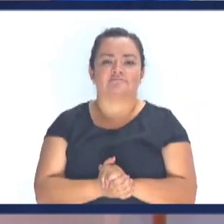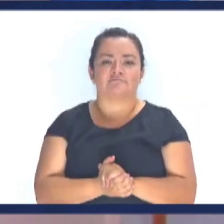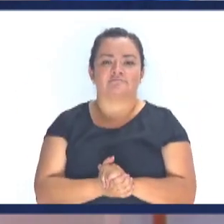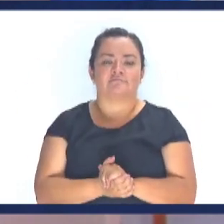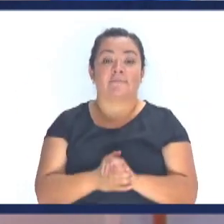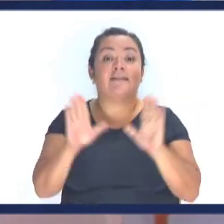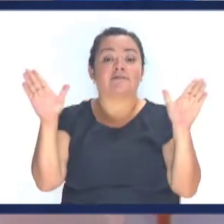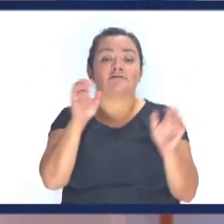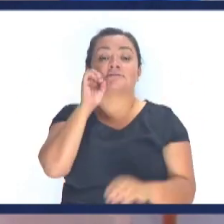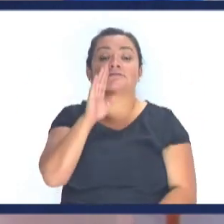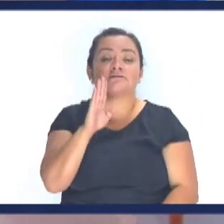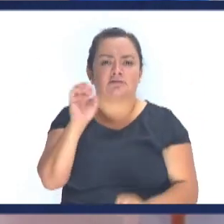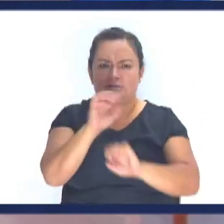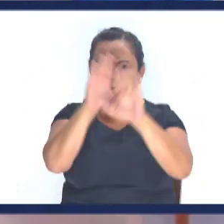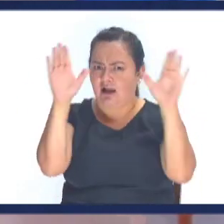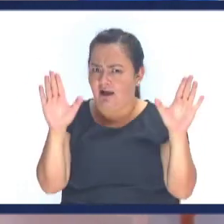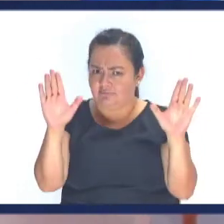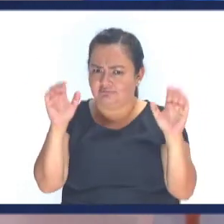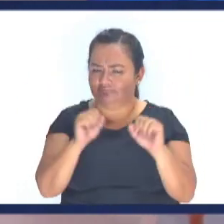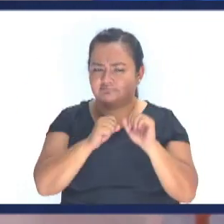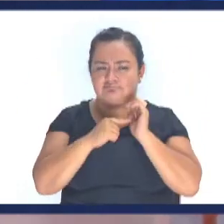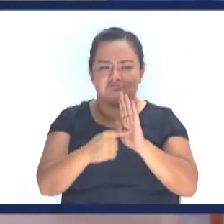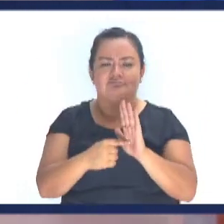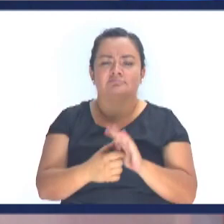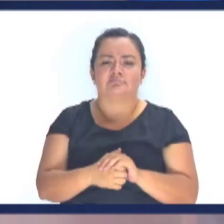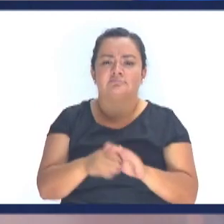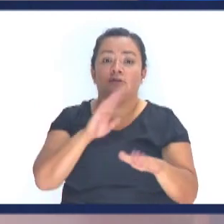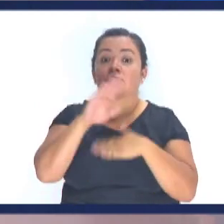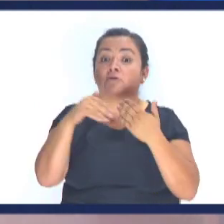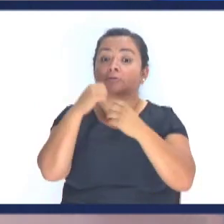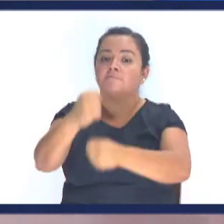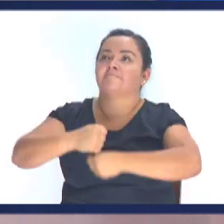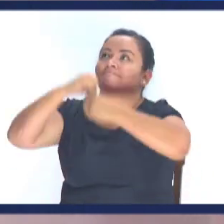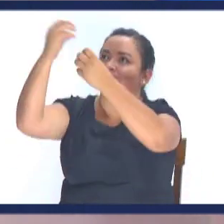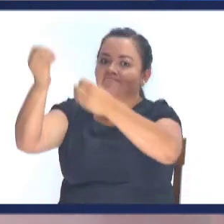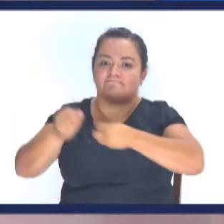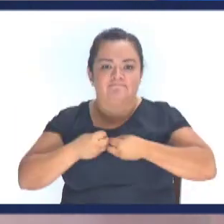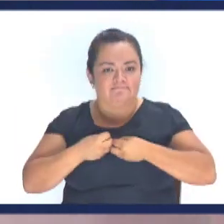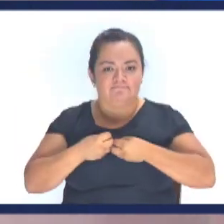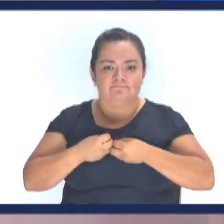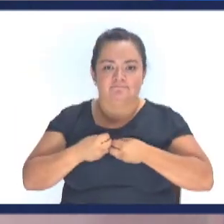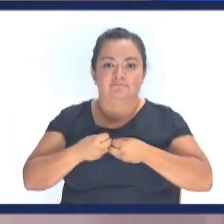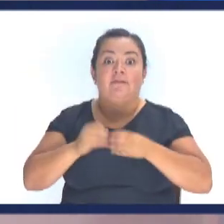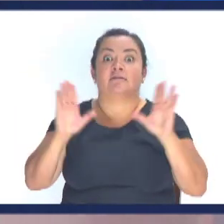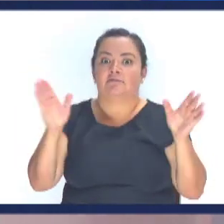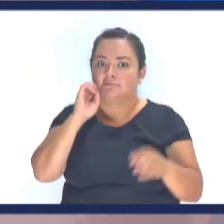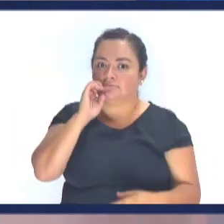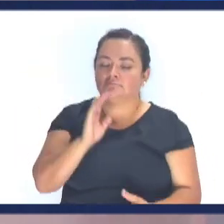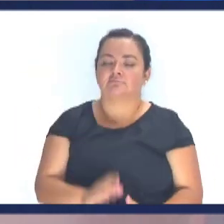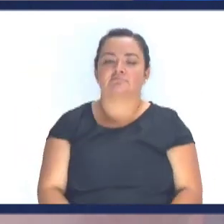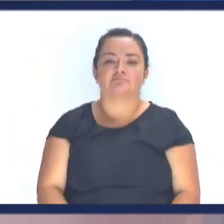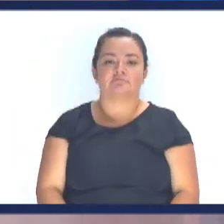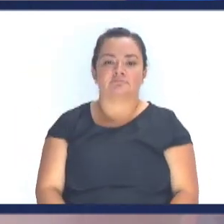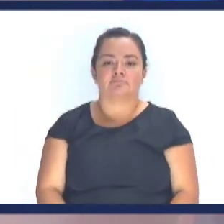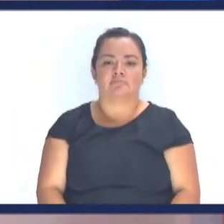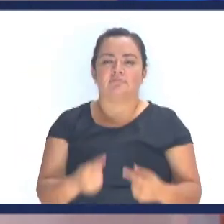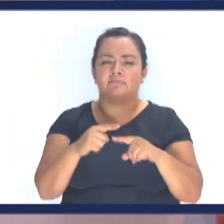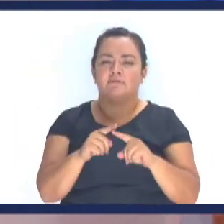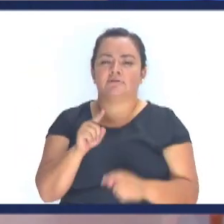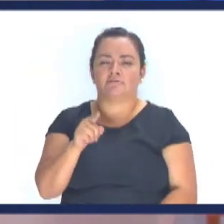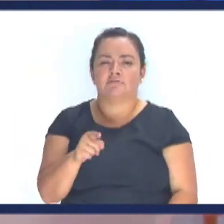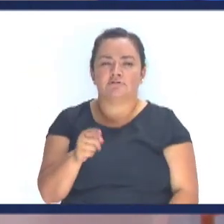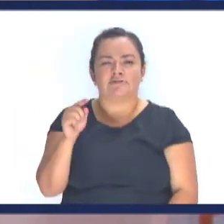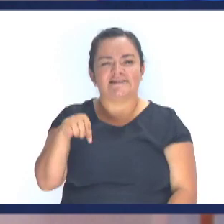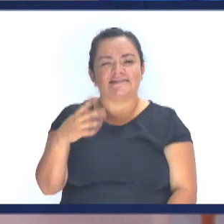¿Y qué dijo Cristo? Bien claro Fue fuerte Toda potestad Me dada Él lo dijo Él lo dijo Pero no me